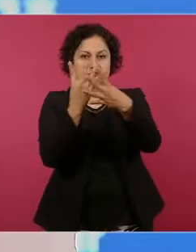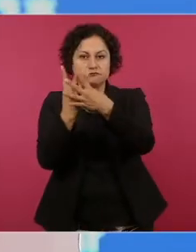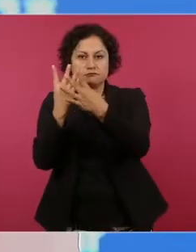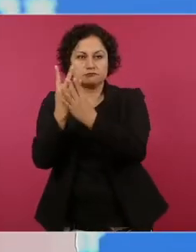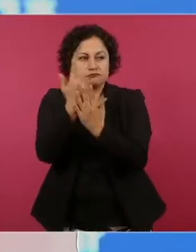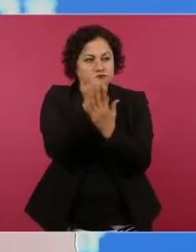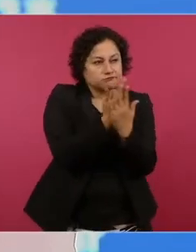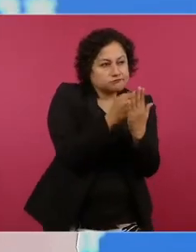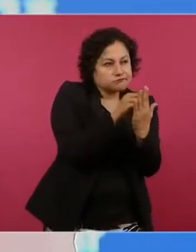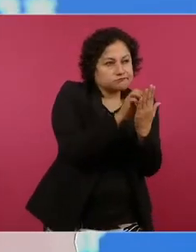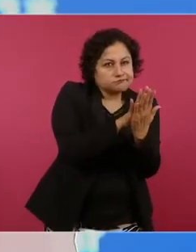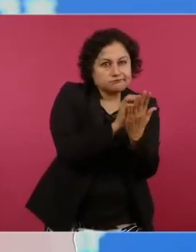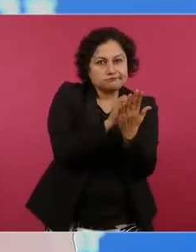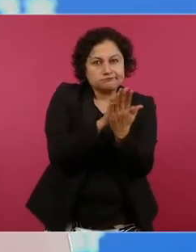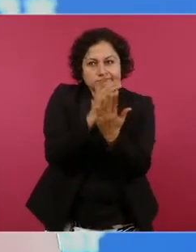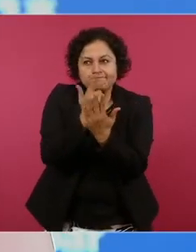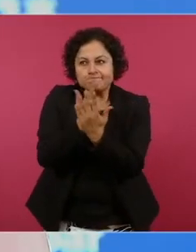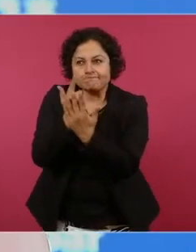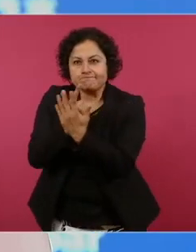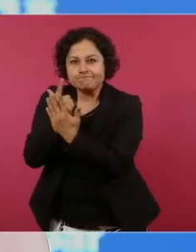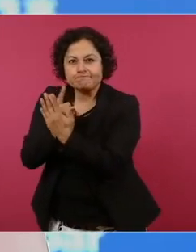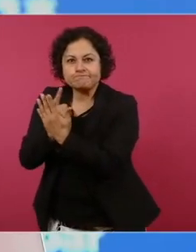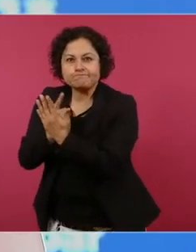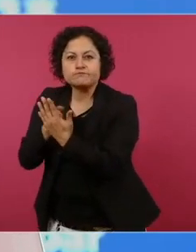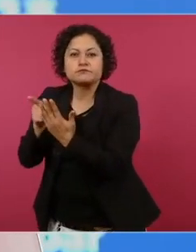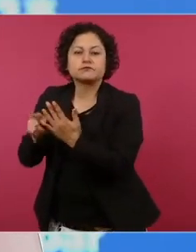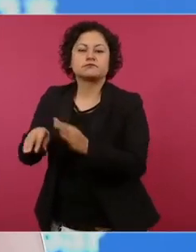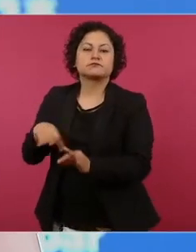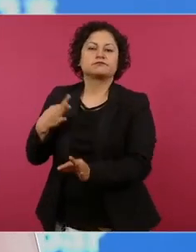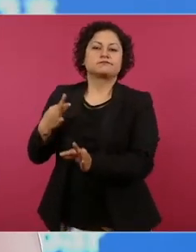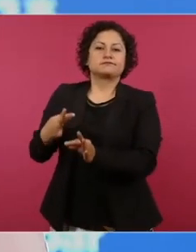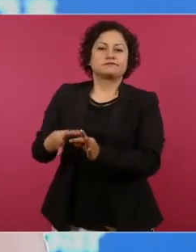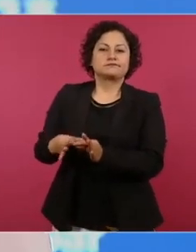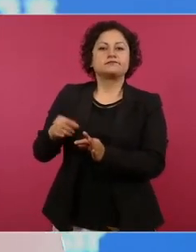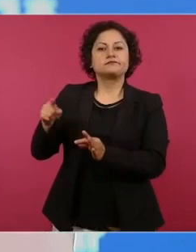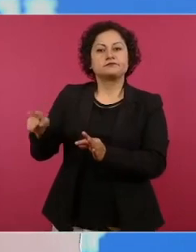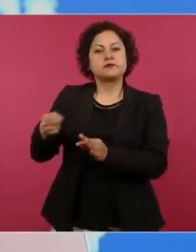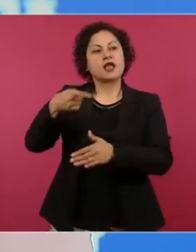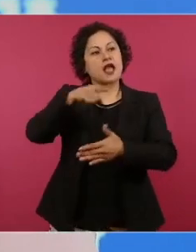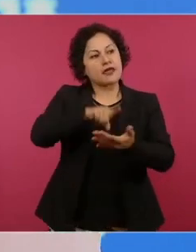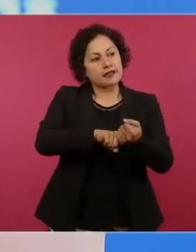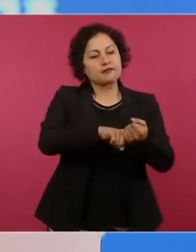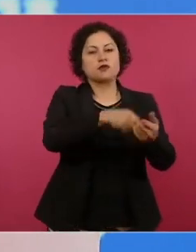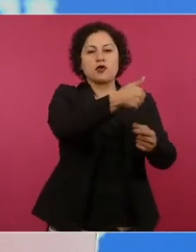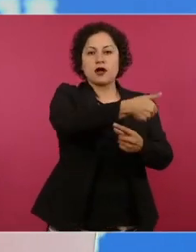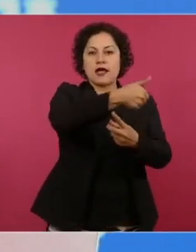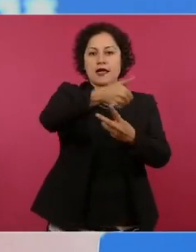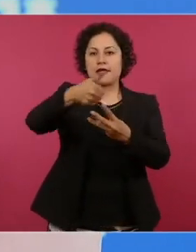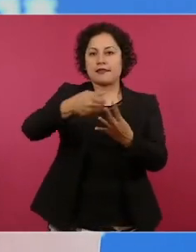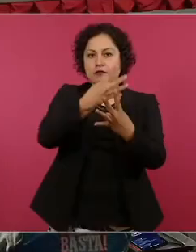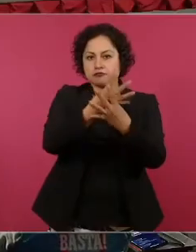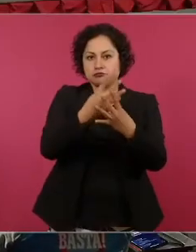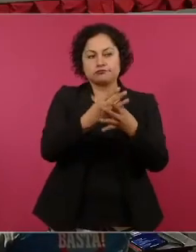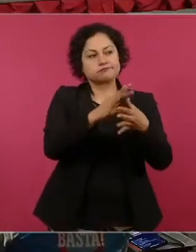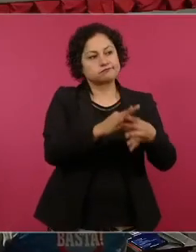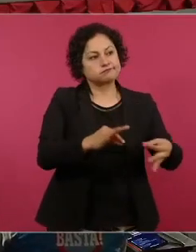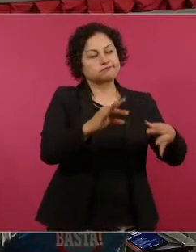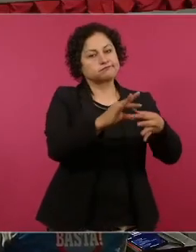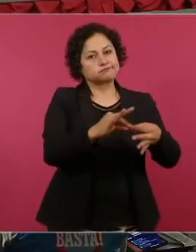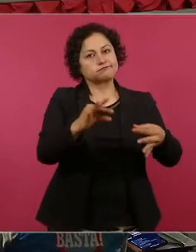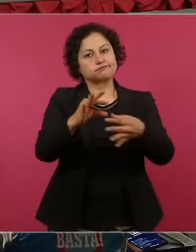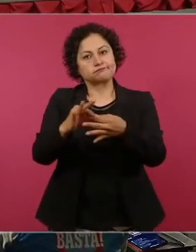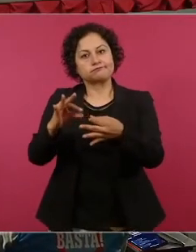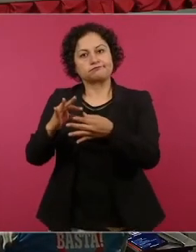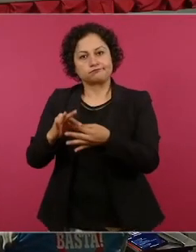y se encargó de difundir los requisitos entre los internos. Quiero que la emisión de los votos